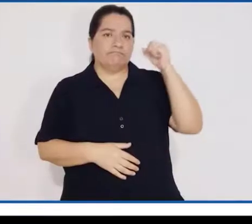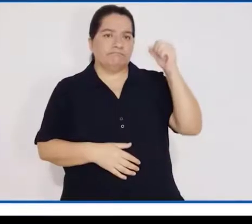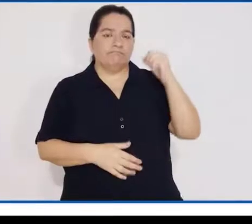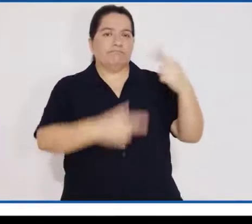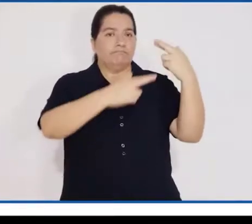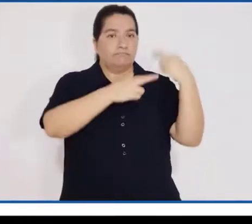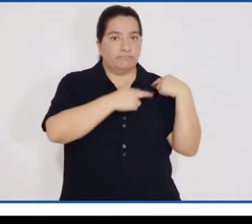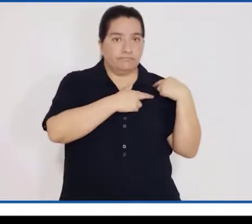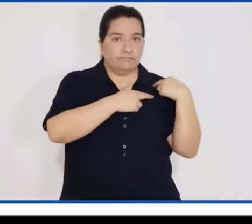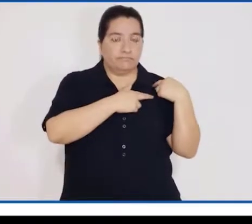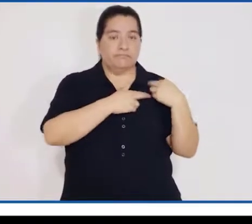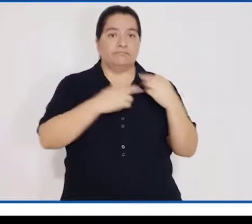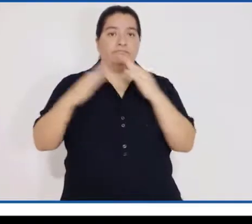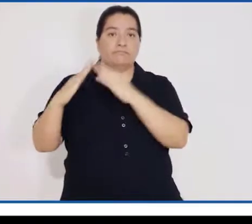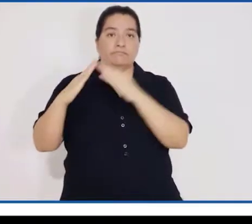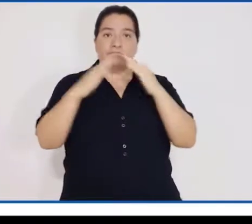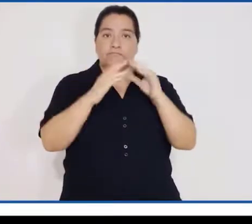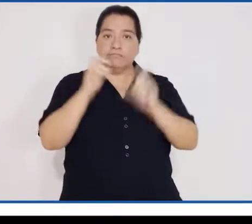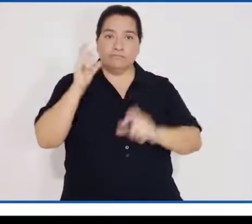Parte 3